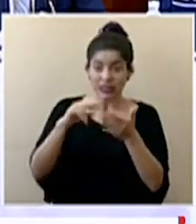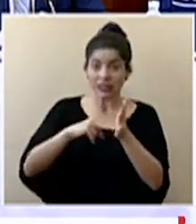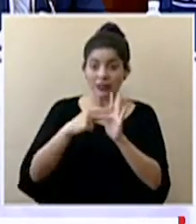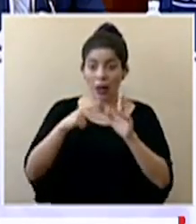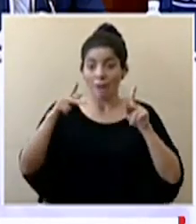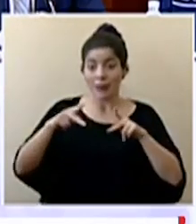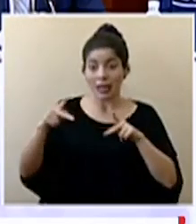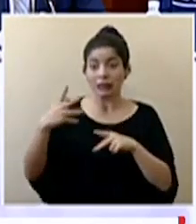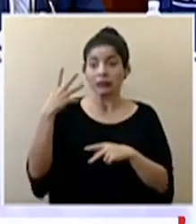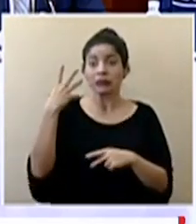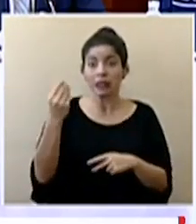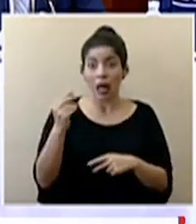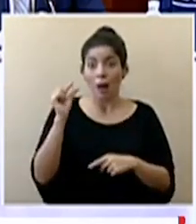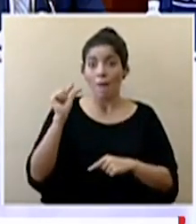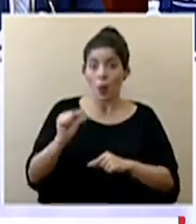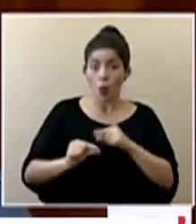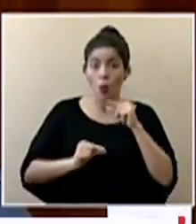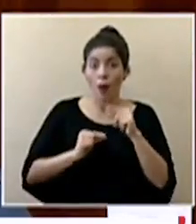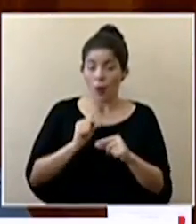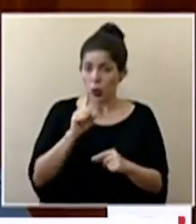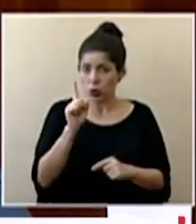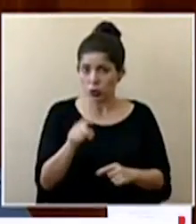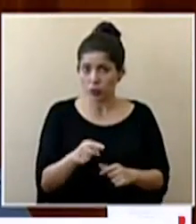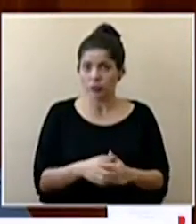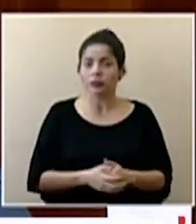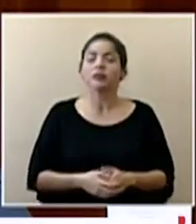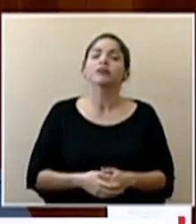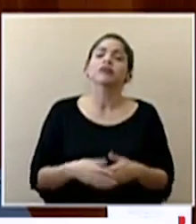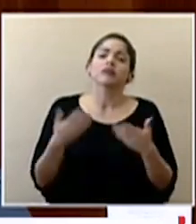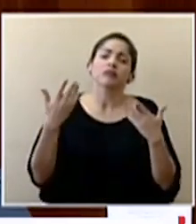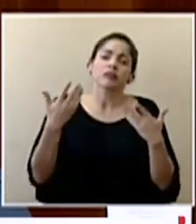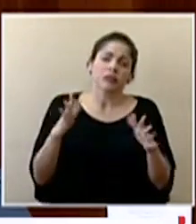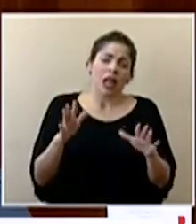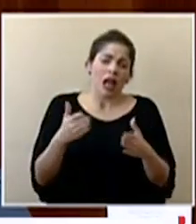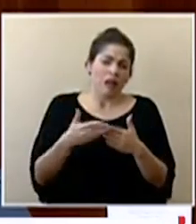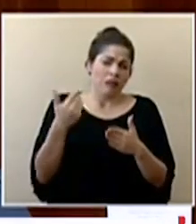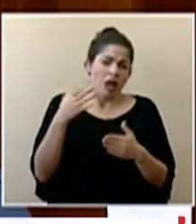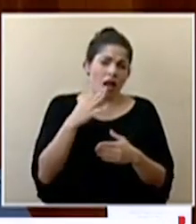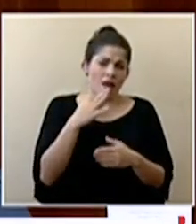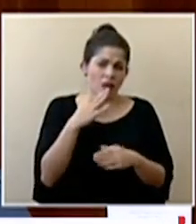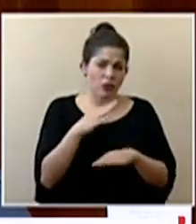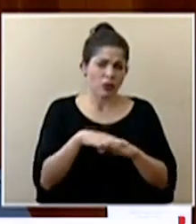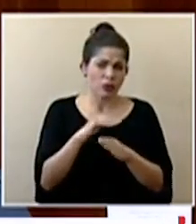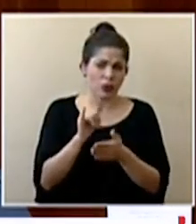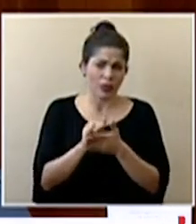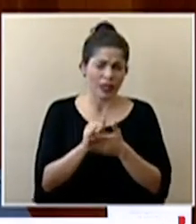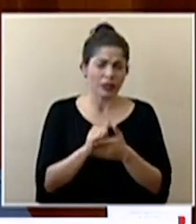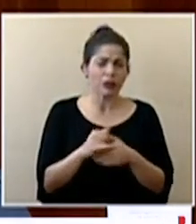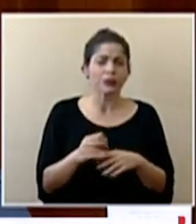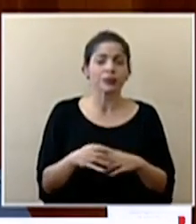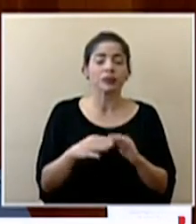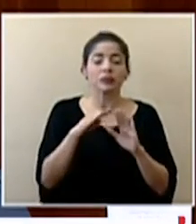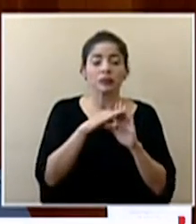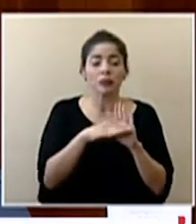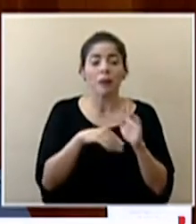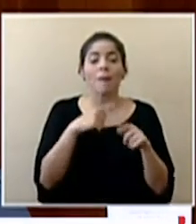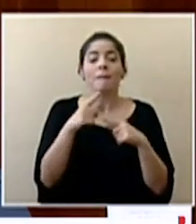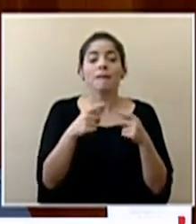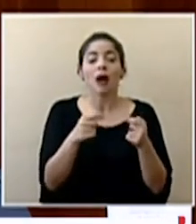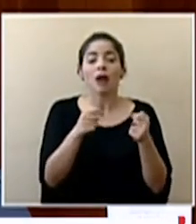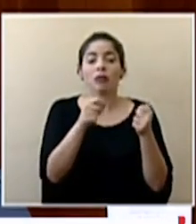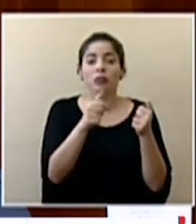población pueda salir de manera paulatina ya más o menos nos referimos un poquito a esto las medidas se van a ir levantando